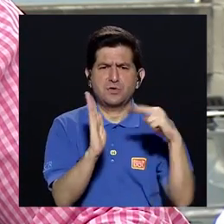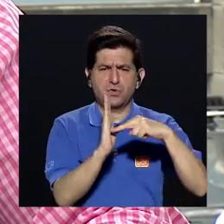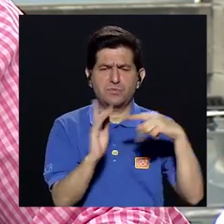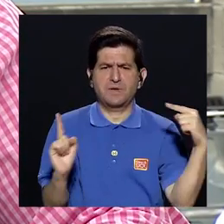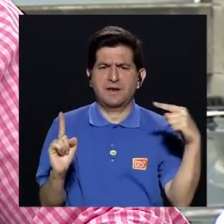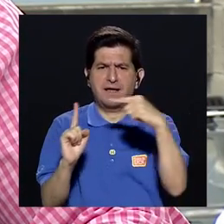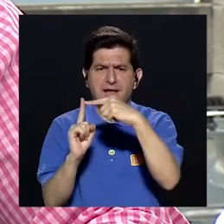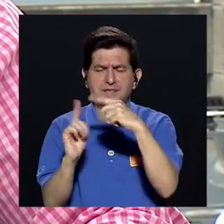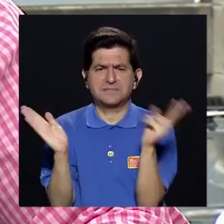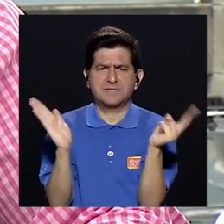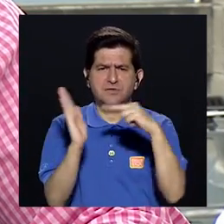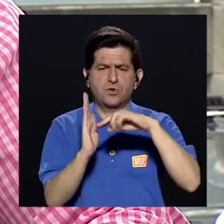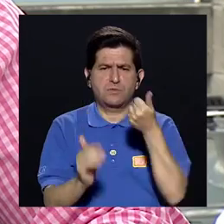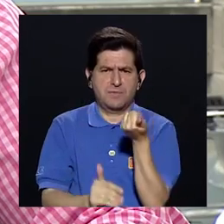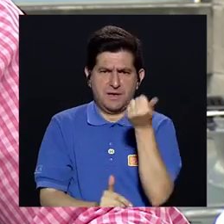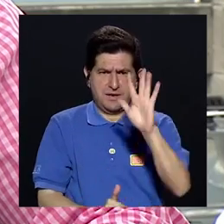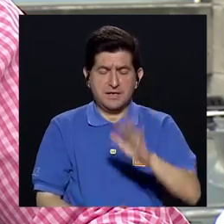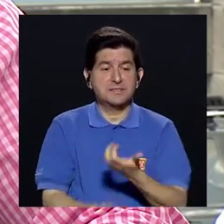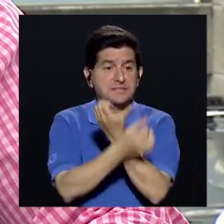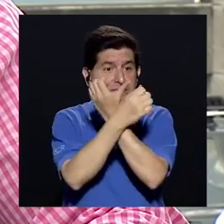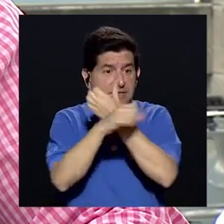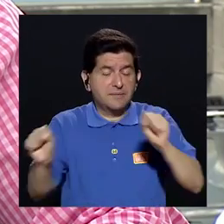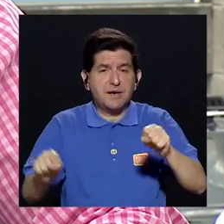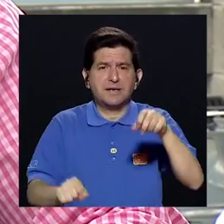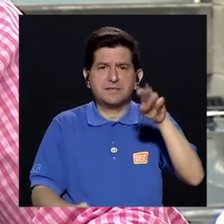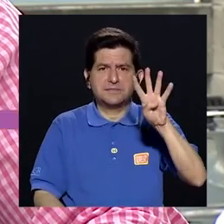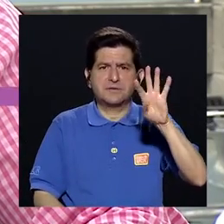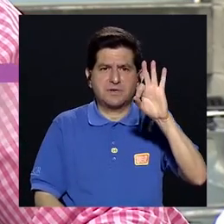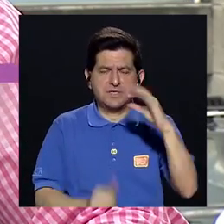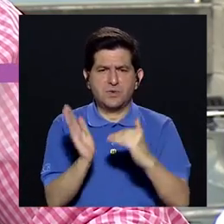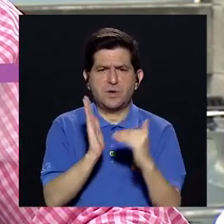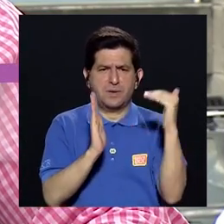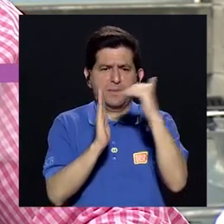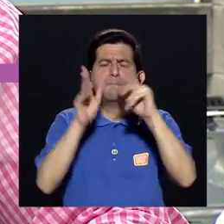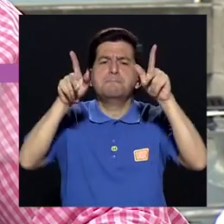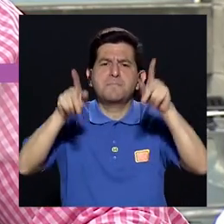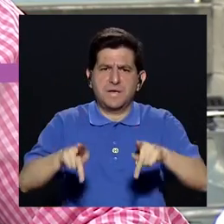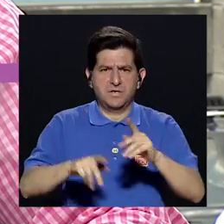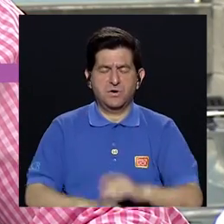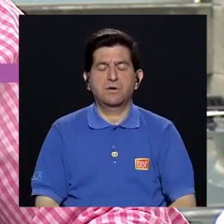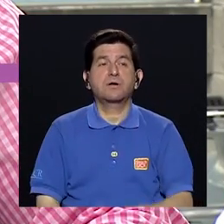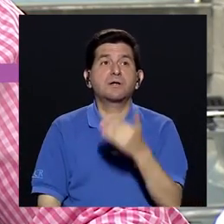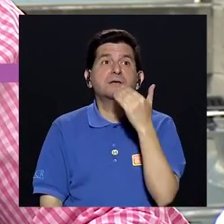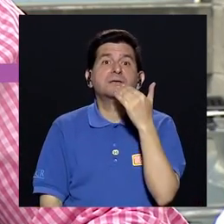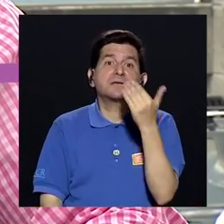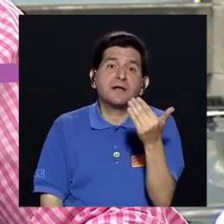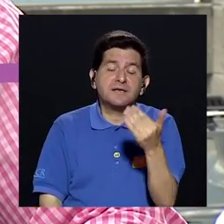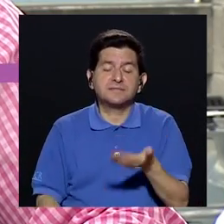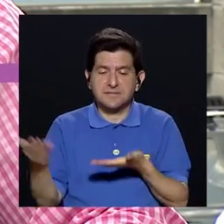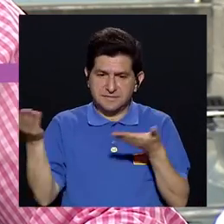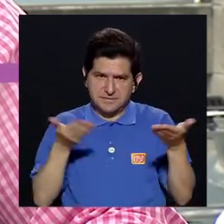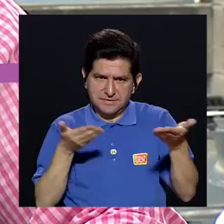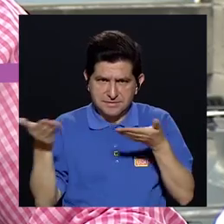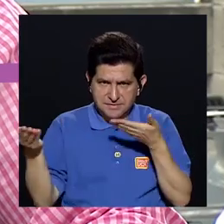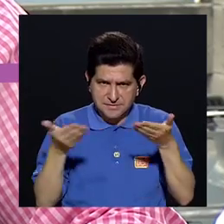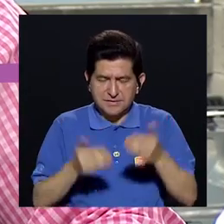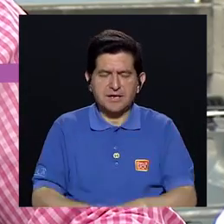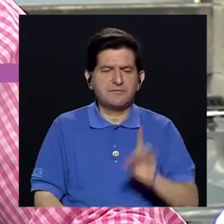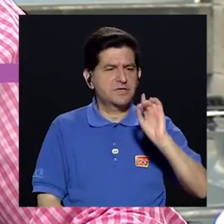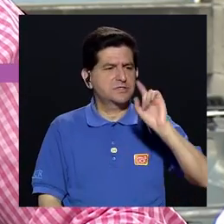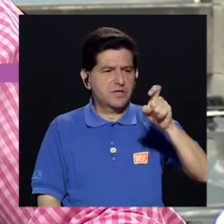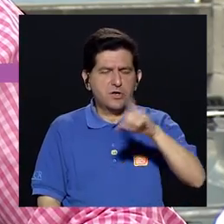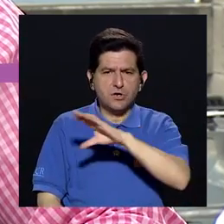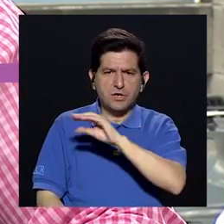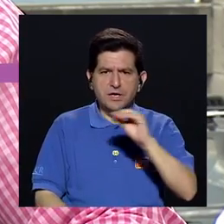y 2015 Se salvaron 49 millones de personas gracias a los servicios de